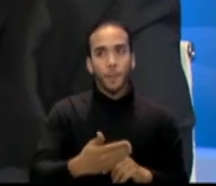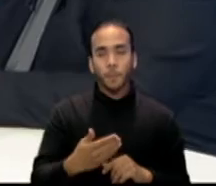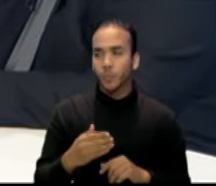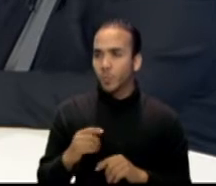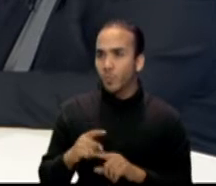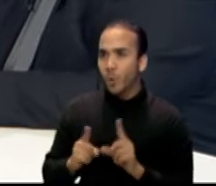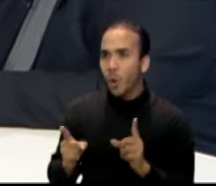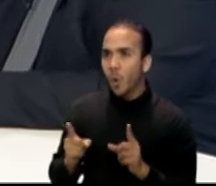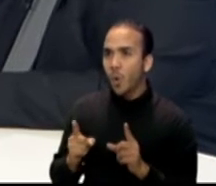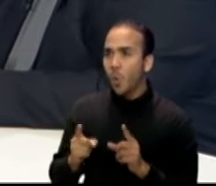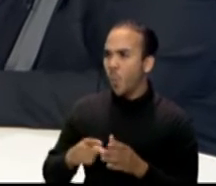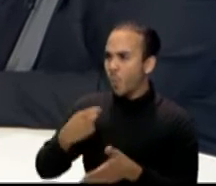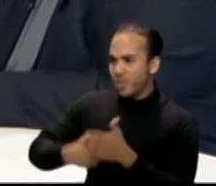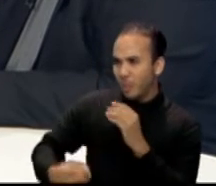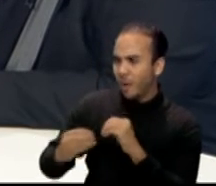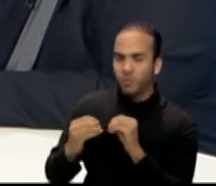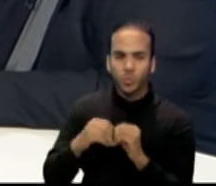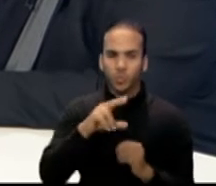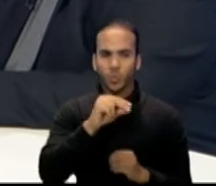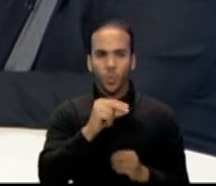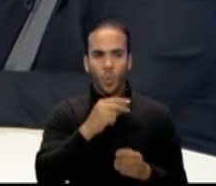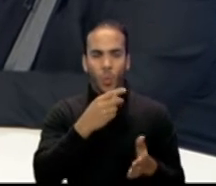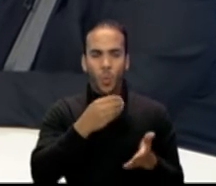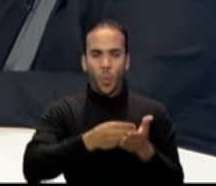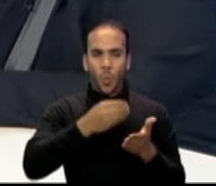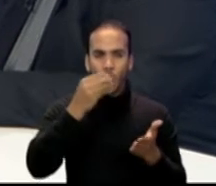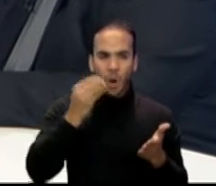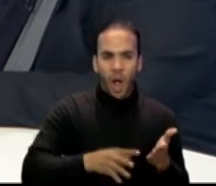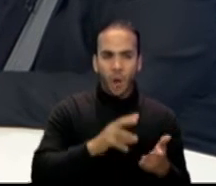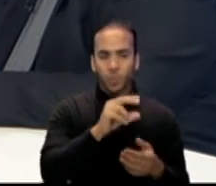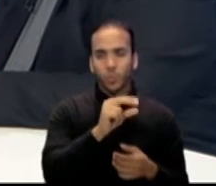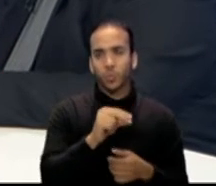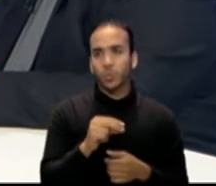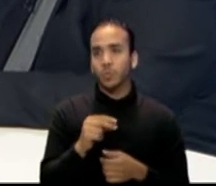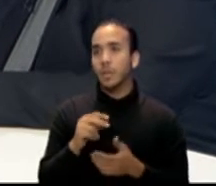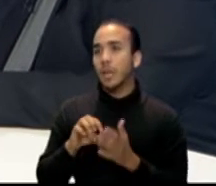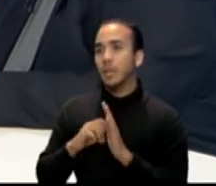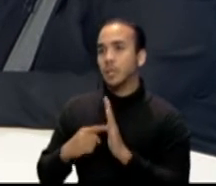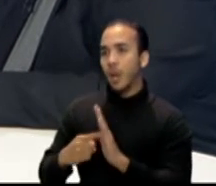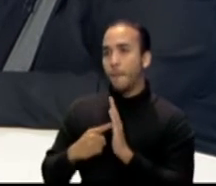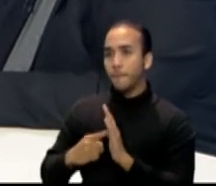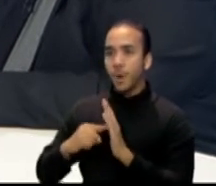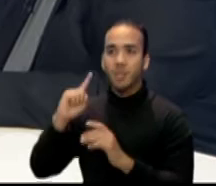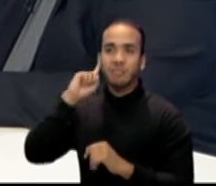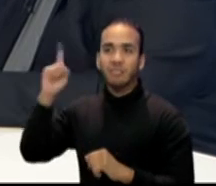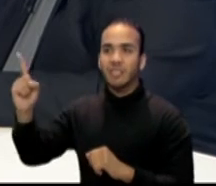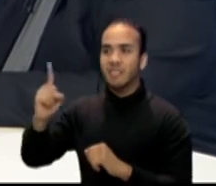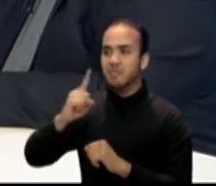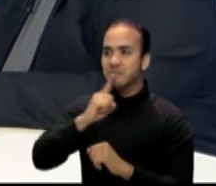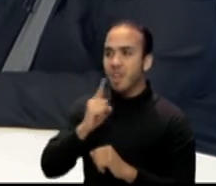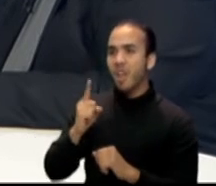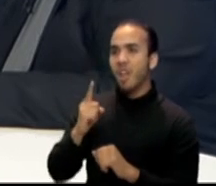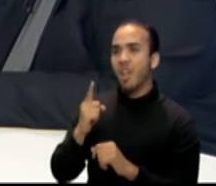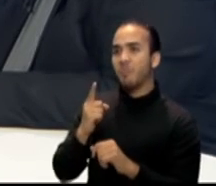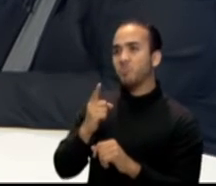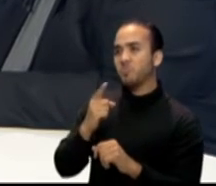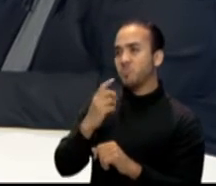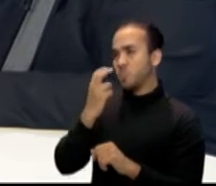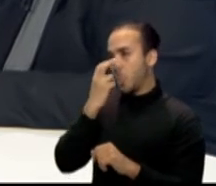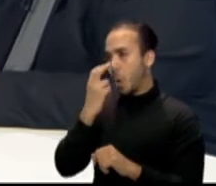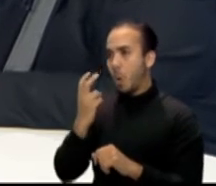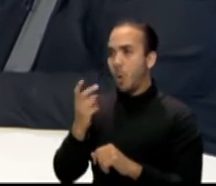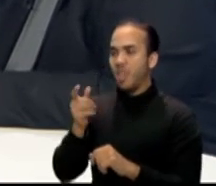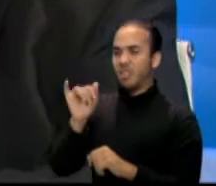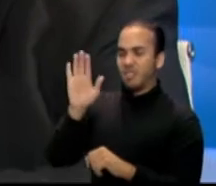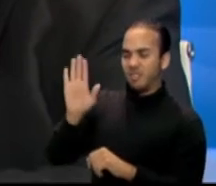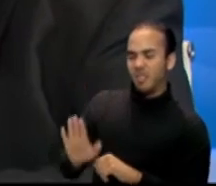hecho de que me cueste más. No, eso no cuesta más. Tú no puedes hablar de una persona con impedimento y pensar en ese capital humano como un costo adicional.